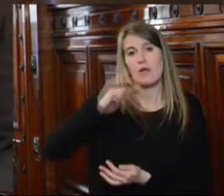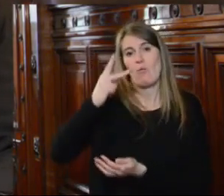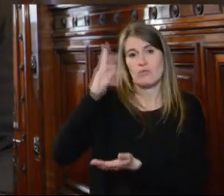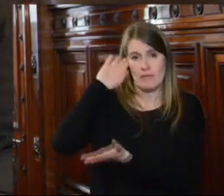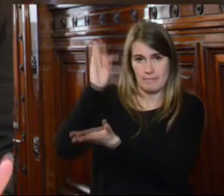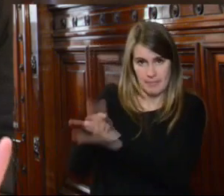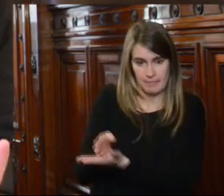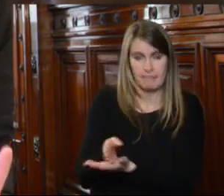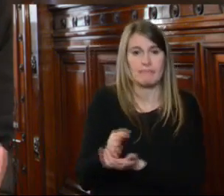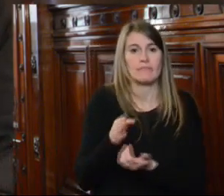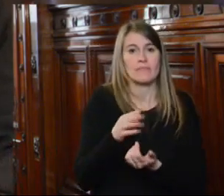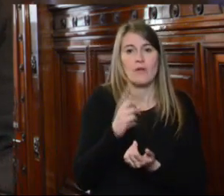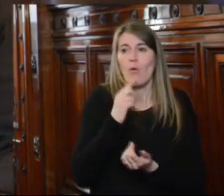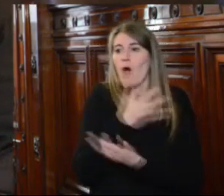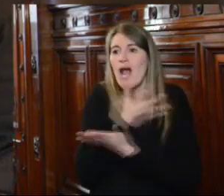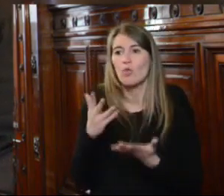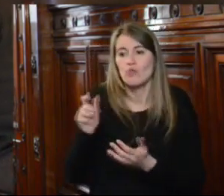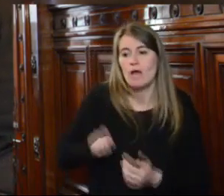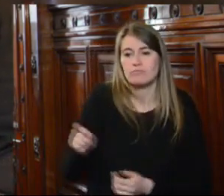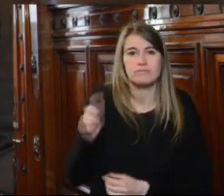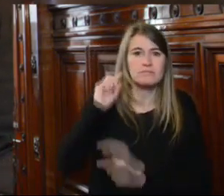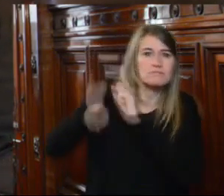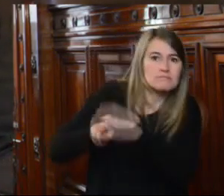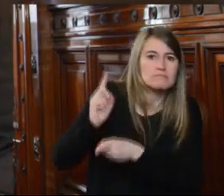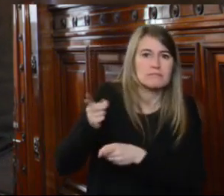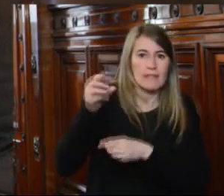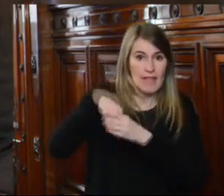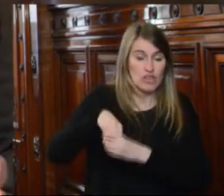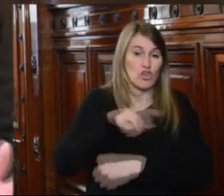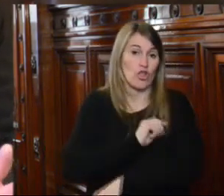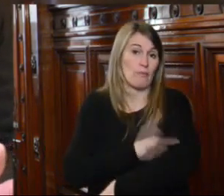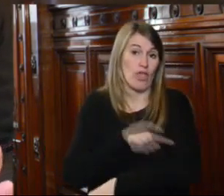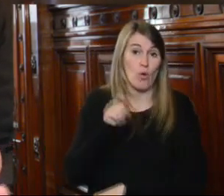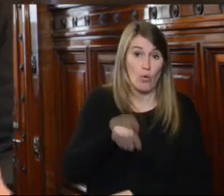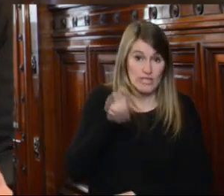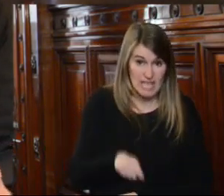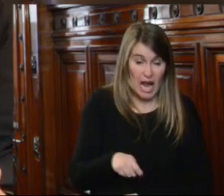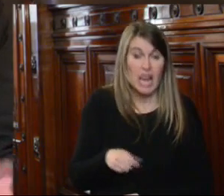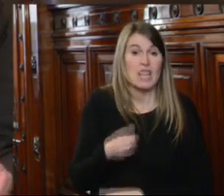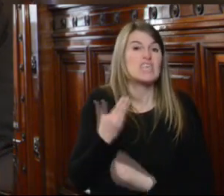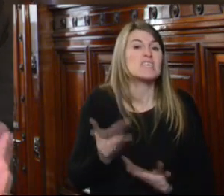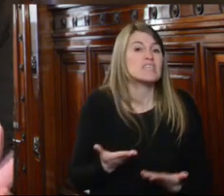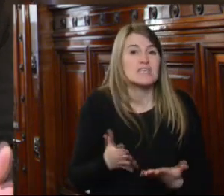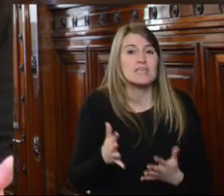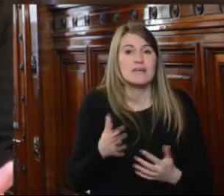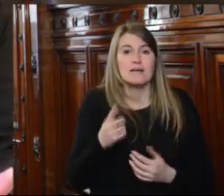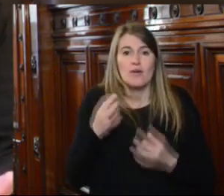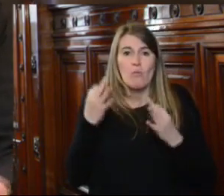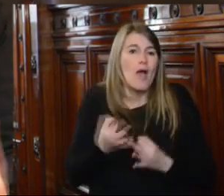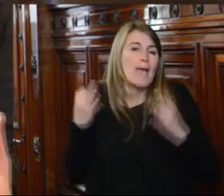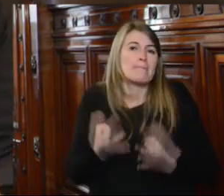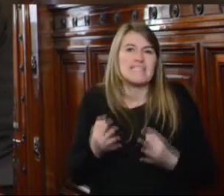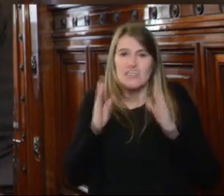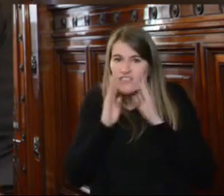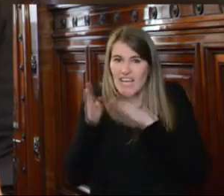ni ninguna sentencia en particular dictada por órganos del Poder Judicial suponen una posición específica